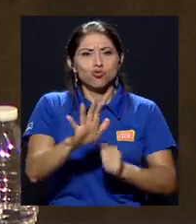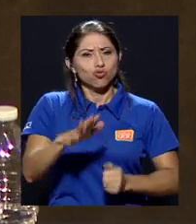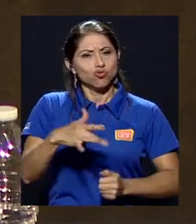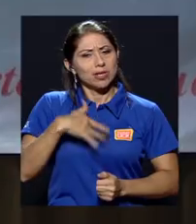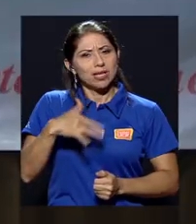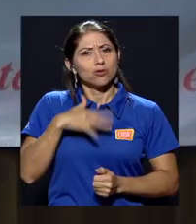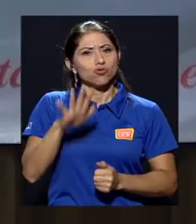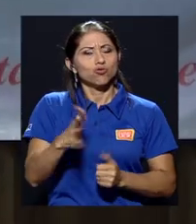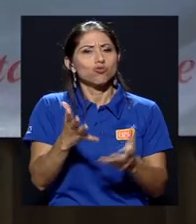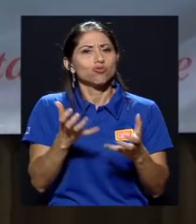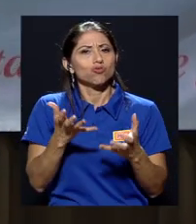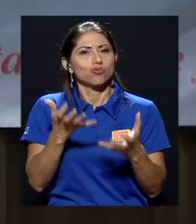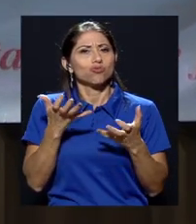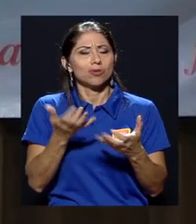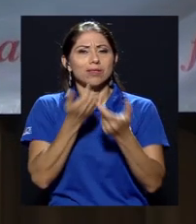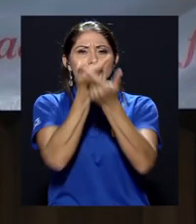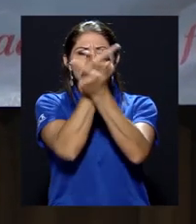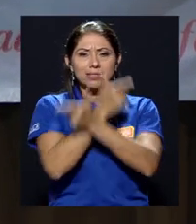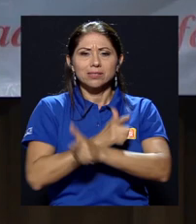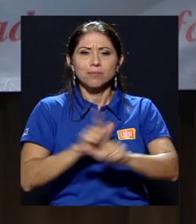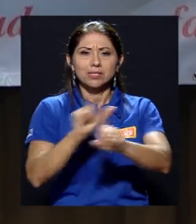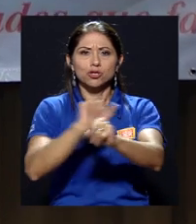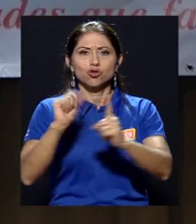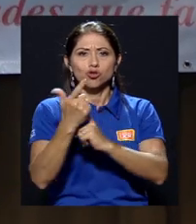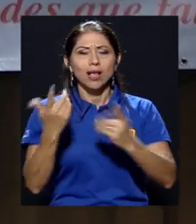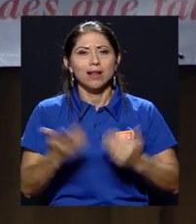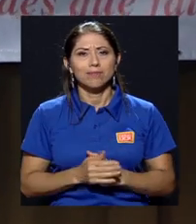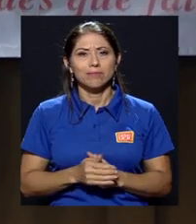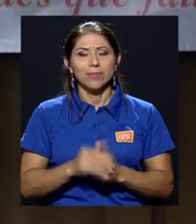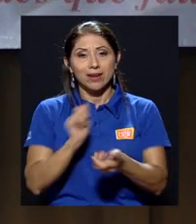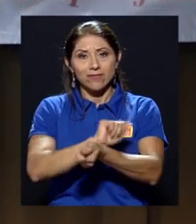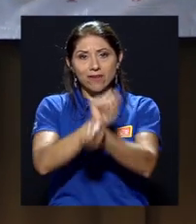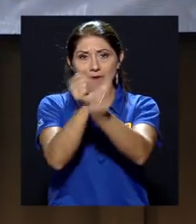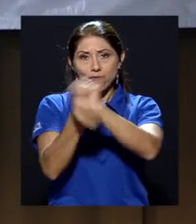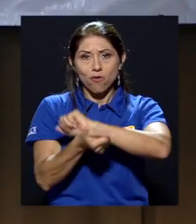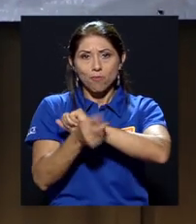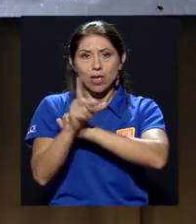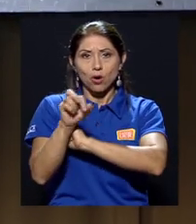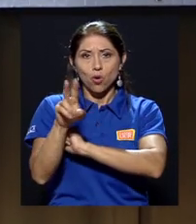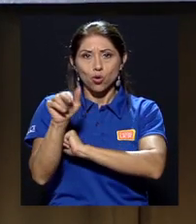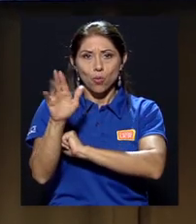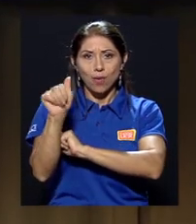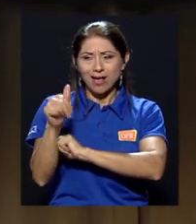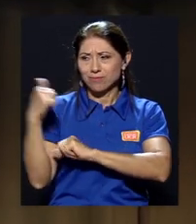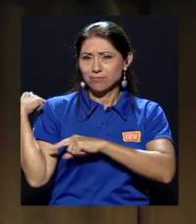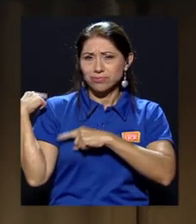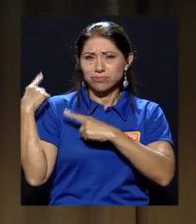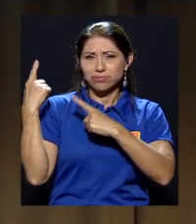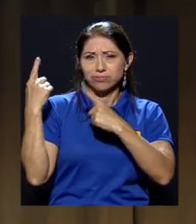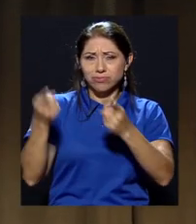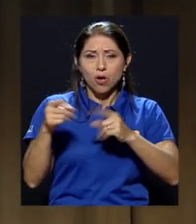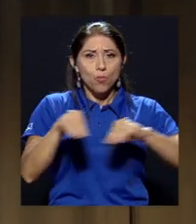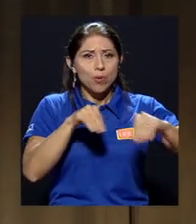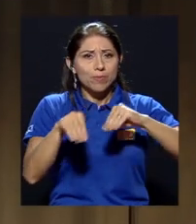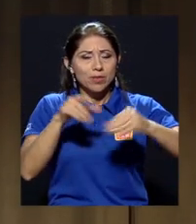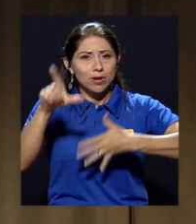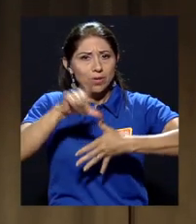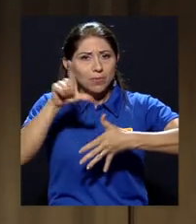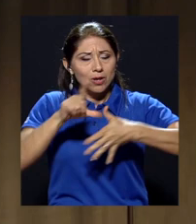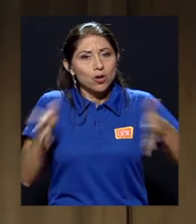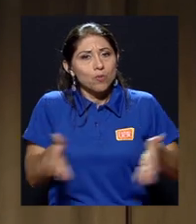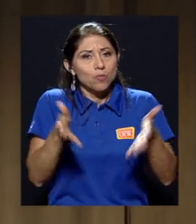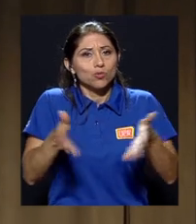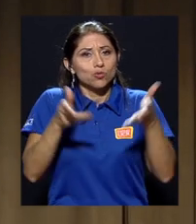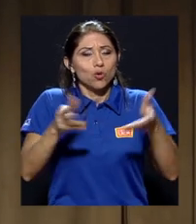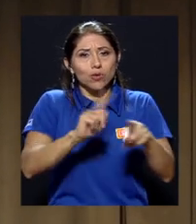sus aspiraciones de emancipación social. La Reforma de Córdoba fue un movimiento latinoamericano que impulsó la democratización de las